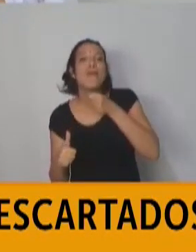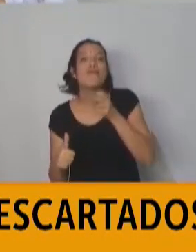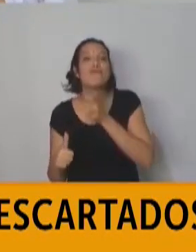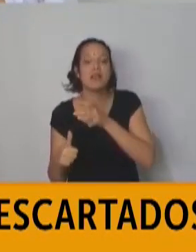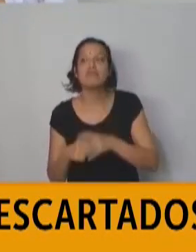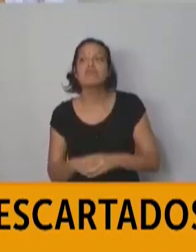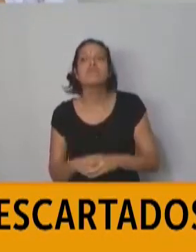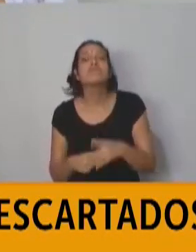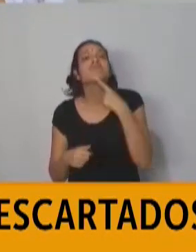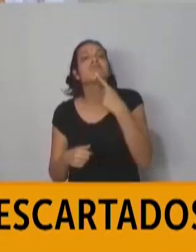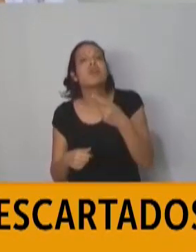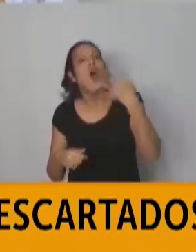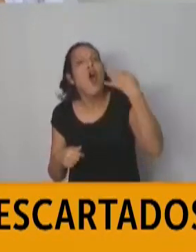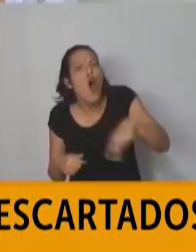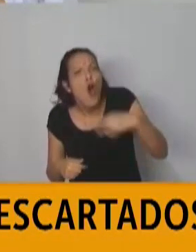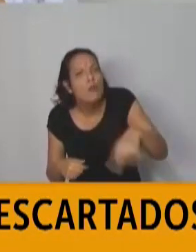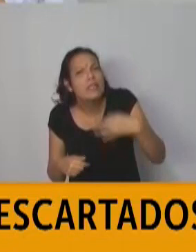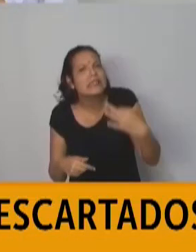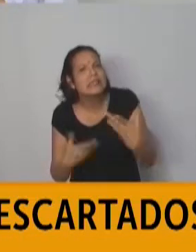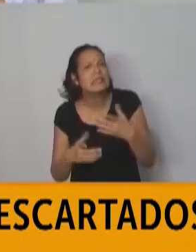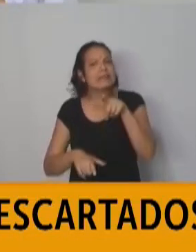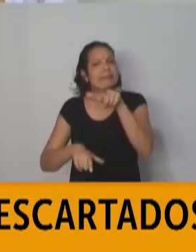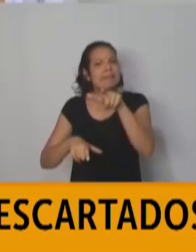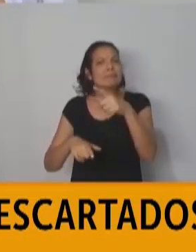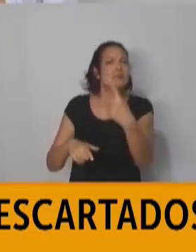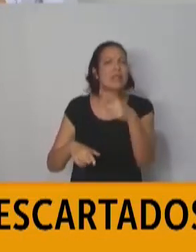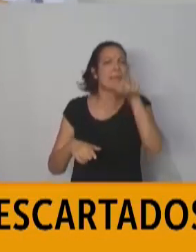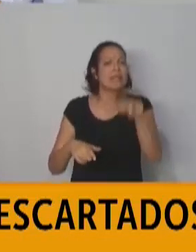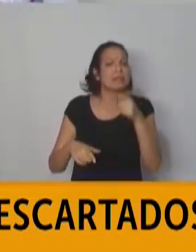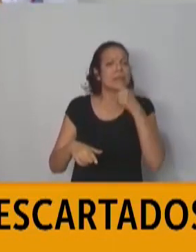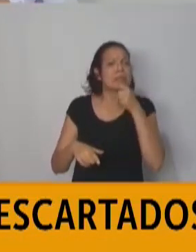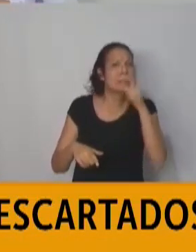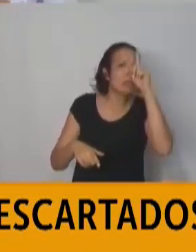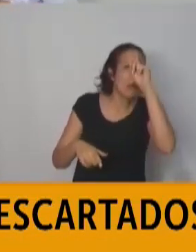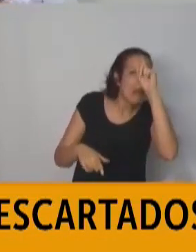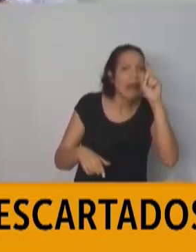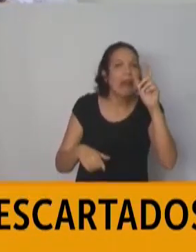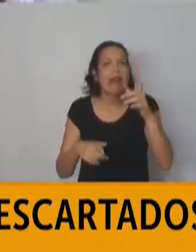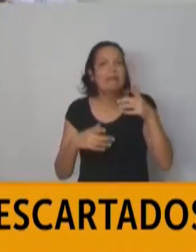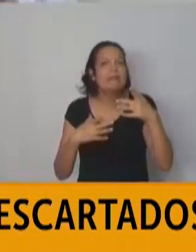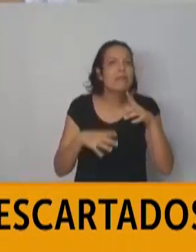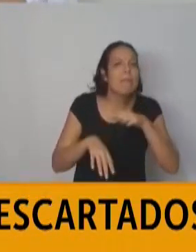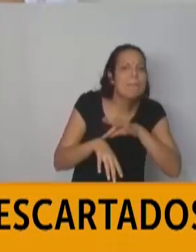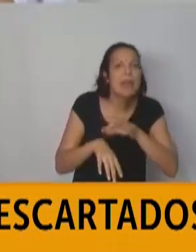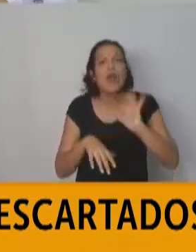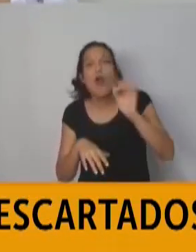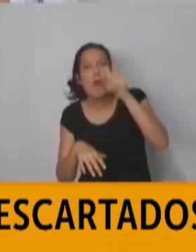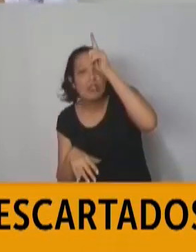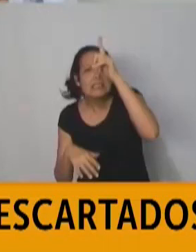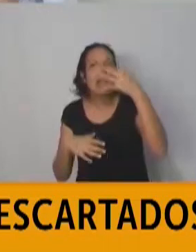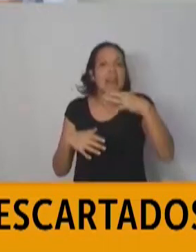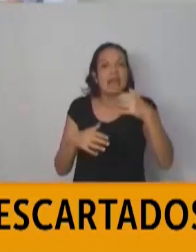¿Es obligatorio el acompañamiento de un agente sanitario con la policía para notificar a personas que llegaron del exterior